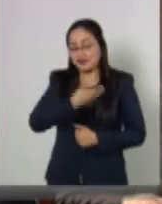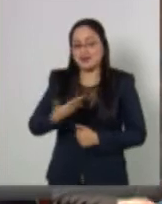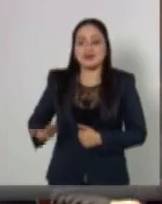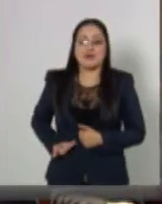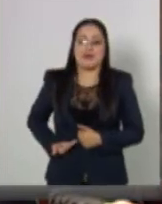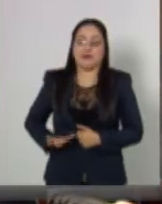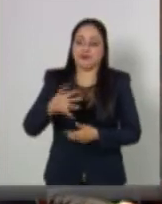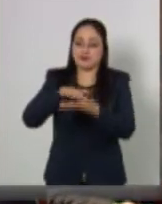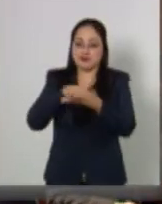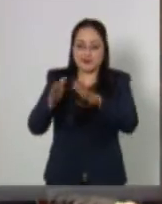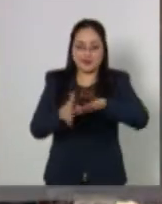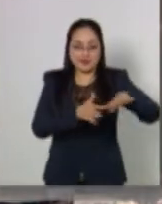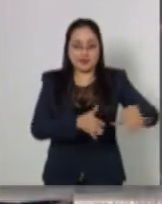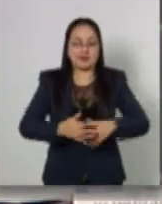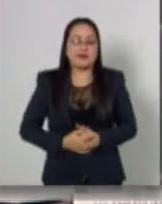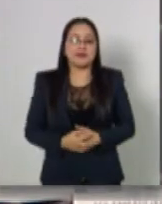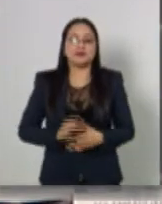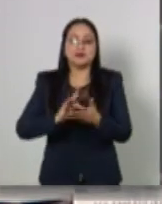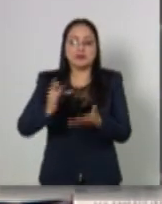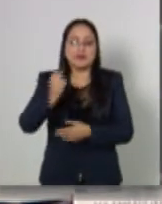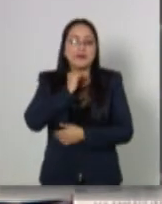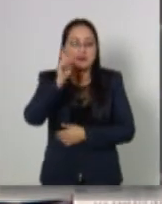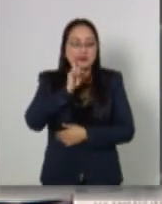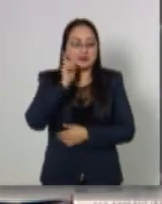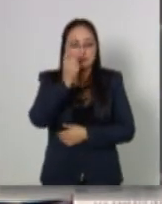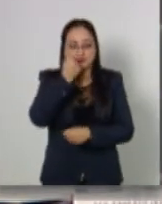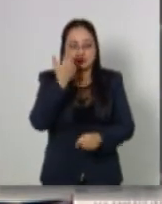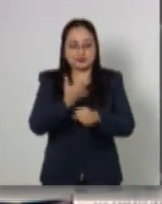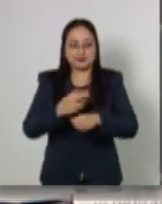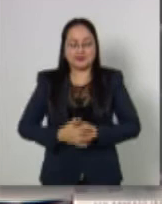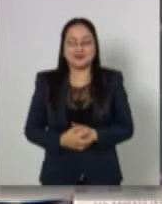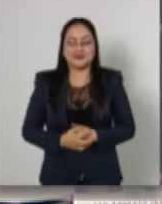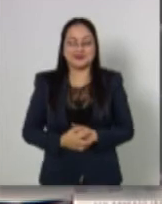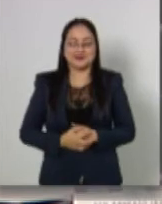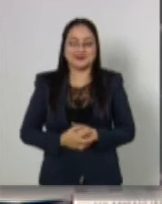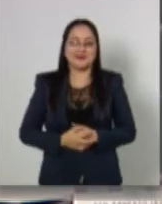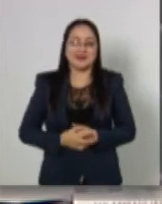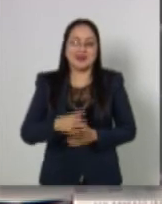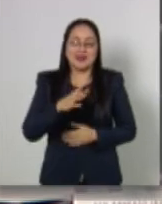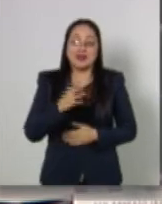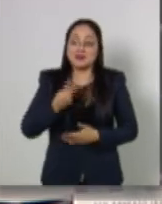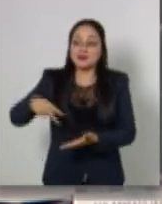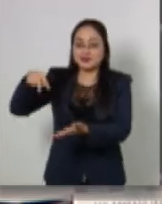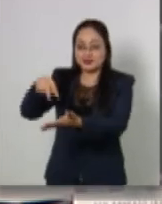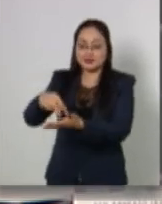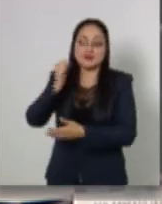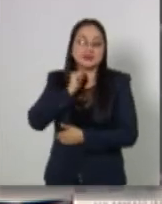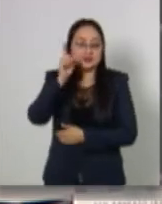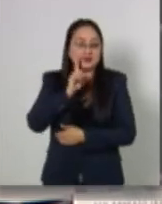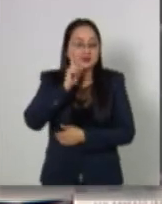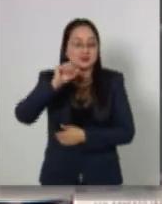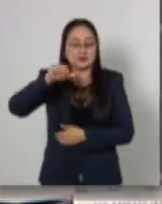Presidente, que sí se omite la lectura. Gracias, senadora secretaria. Se concede el uso de la tribuna a la